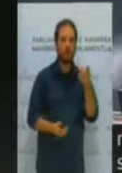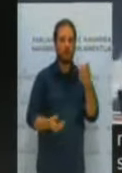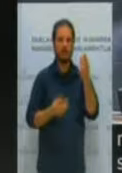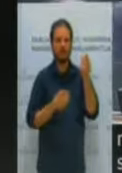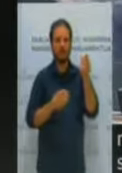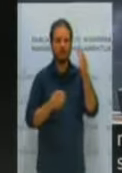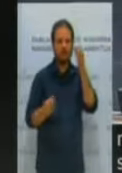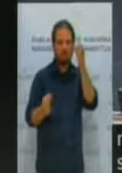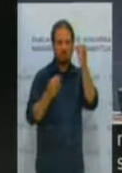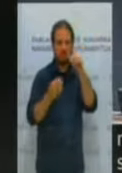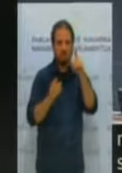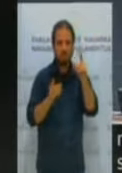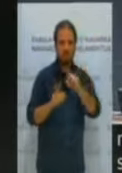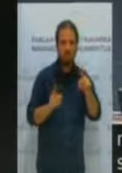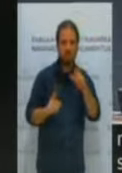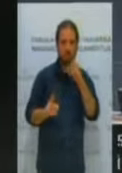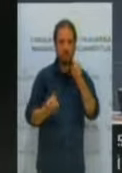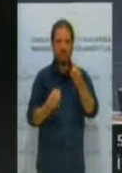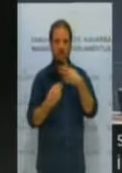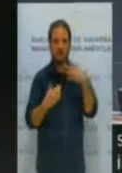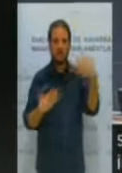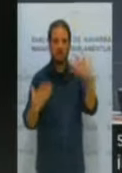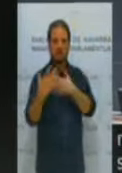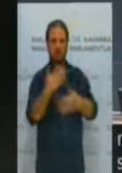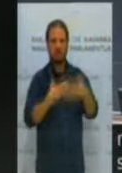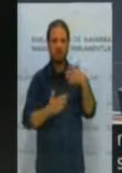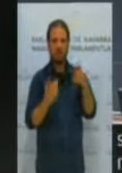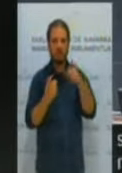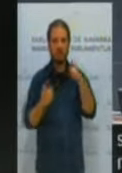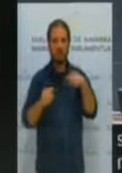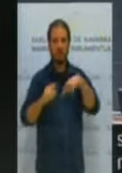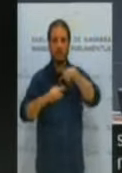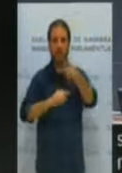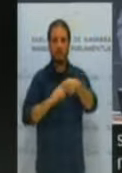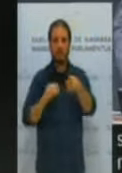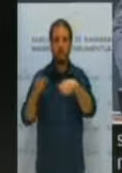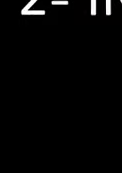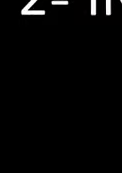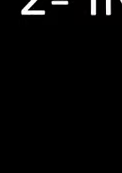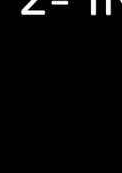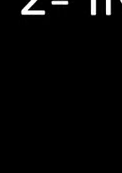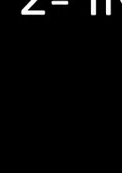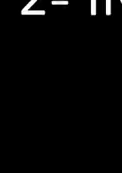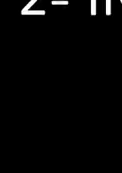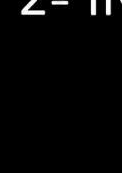también falta de información sobre la próxima convocatoria de oposiciones de secundaria y formación profesional.